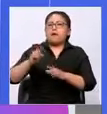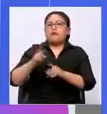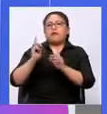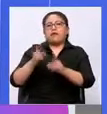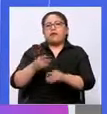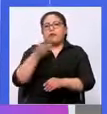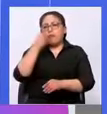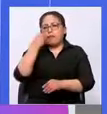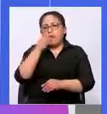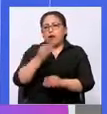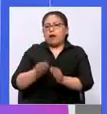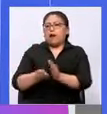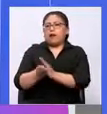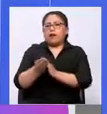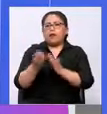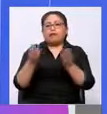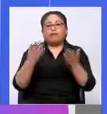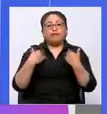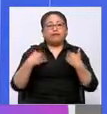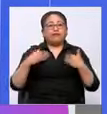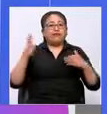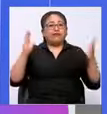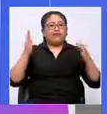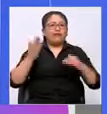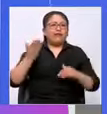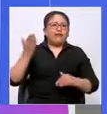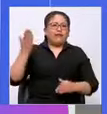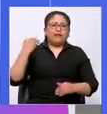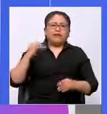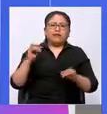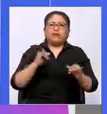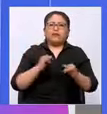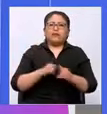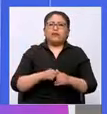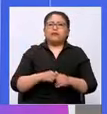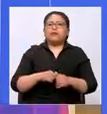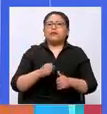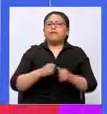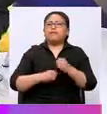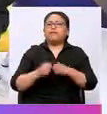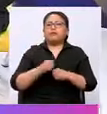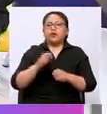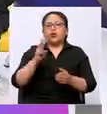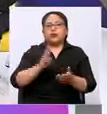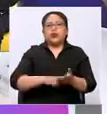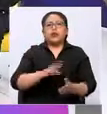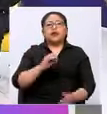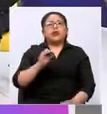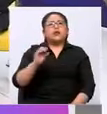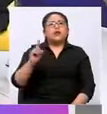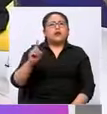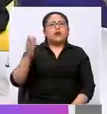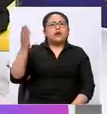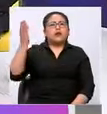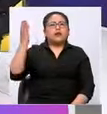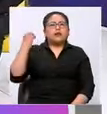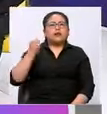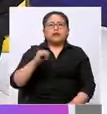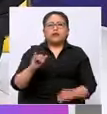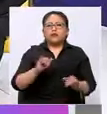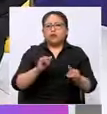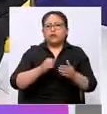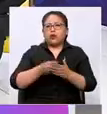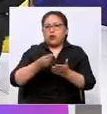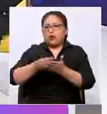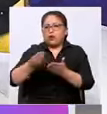grandes. Y les recuerdo que este caso es muy parecido a uno que ha ocurrido a principios de este siglo, en el año 2000, 2001, en el caso de compra, igualmente de